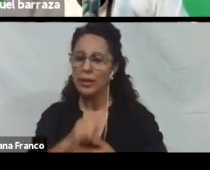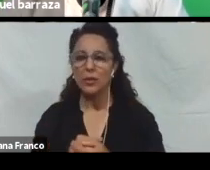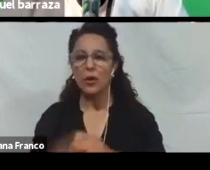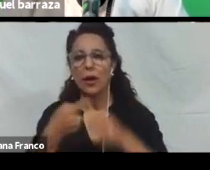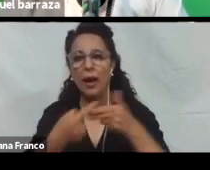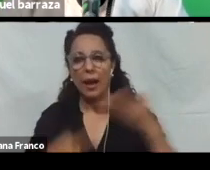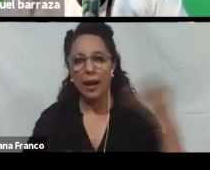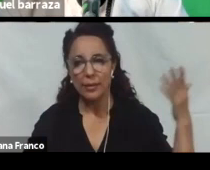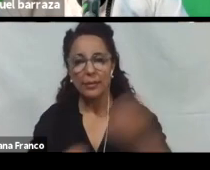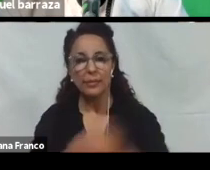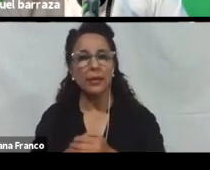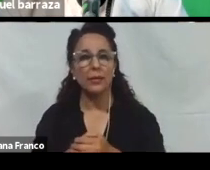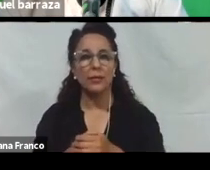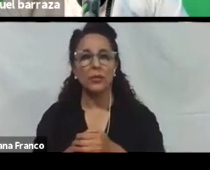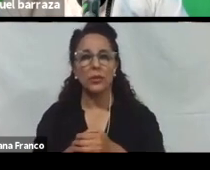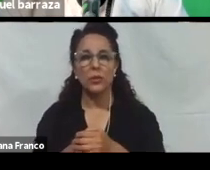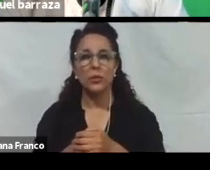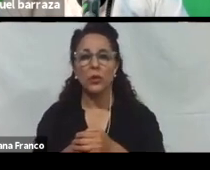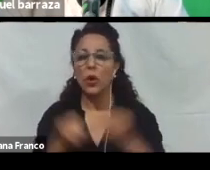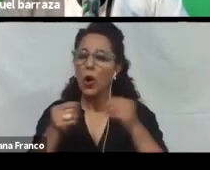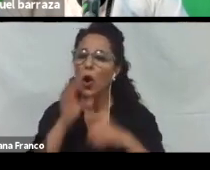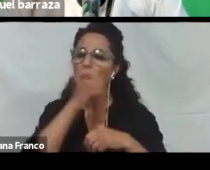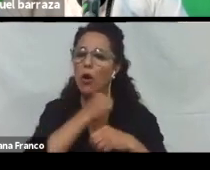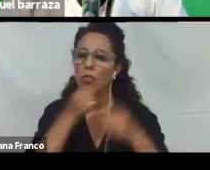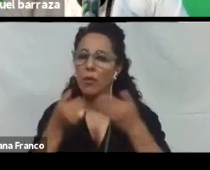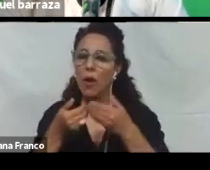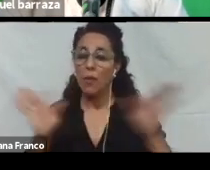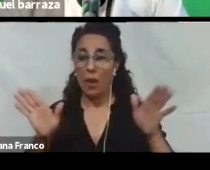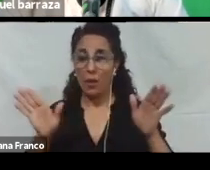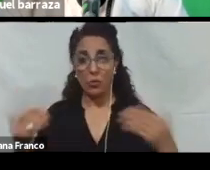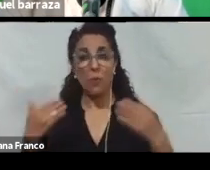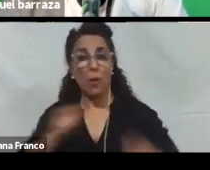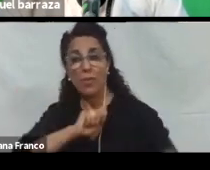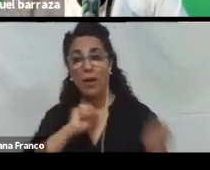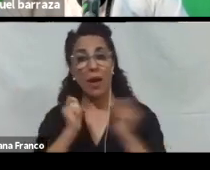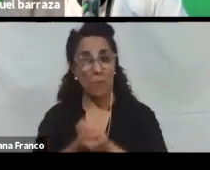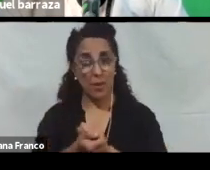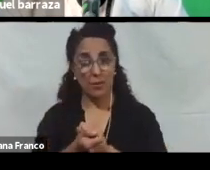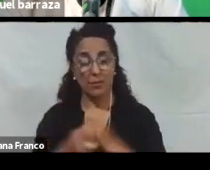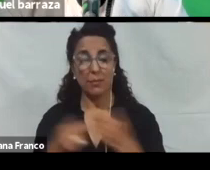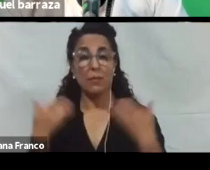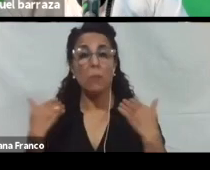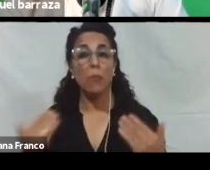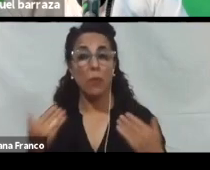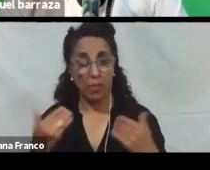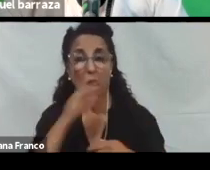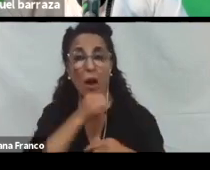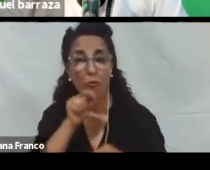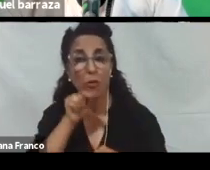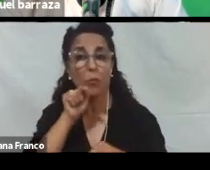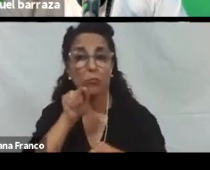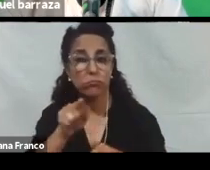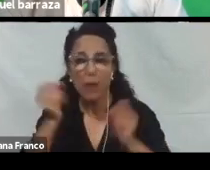Es. Open source. O de código abierto. Se puede modificar. Podés configurarlo. Podés descargarlo